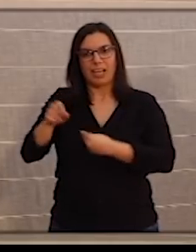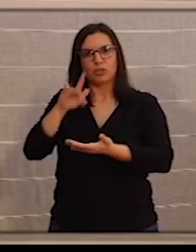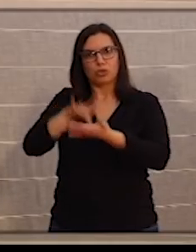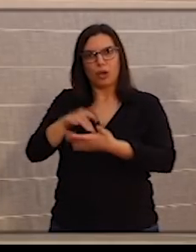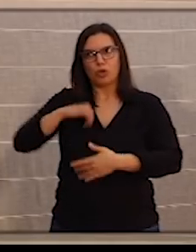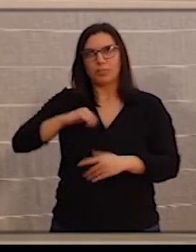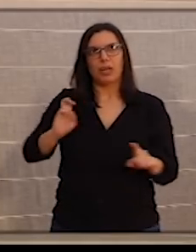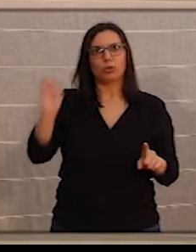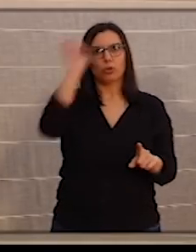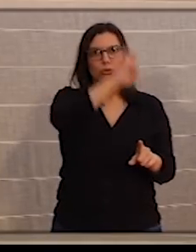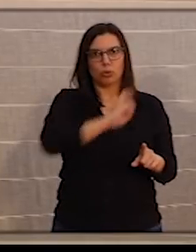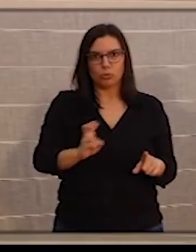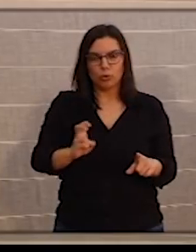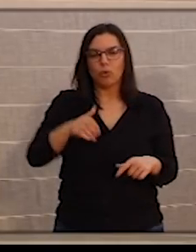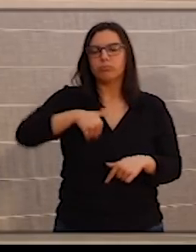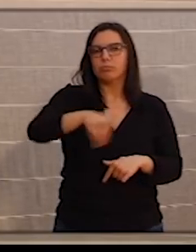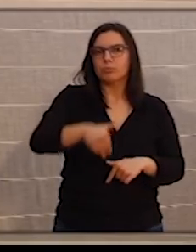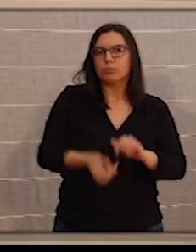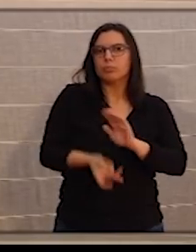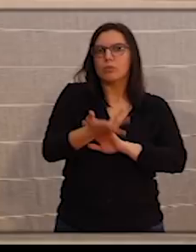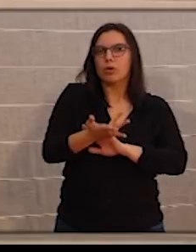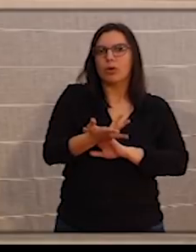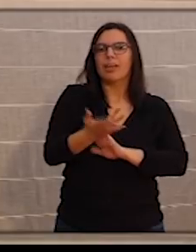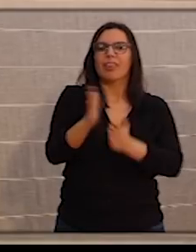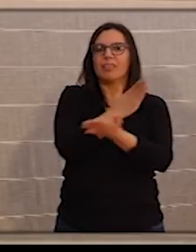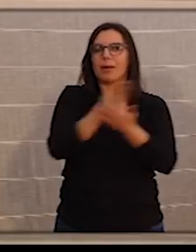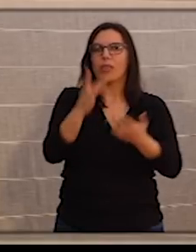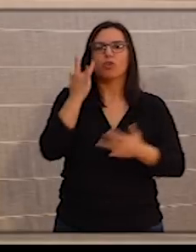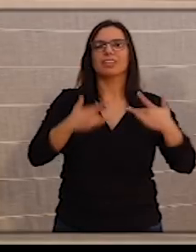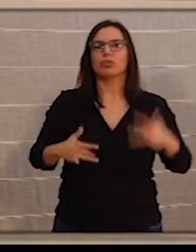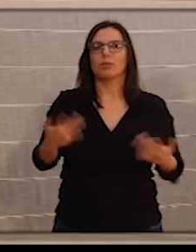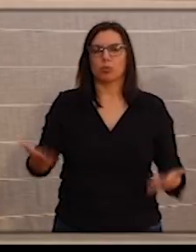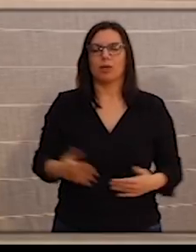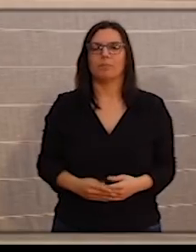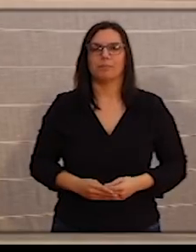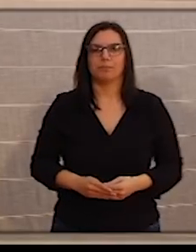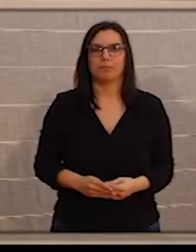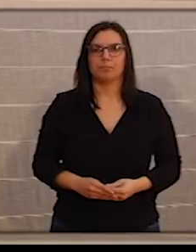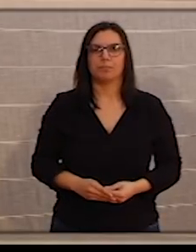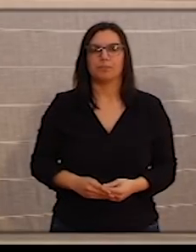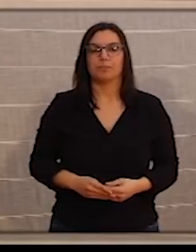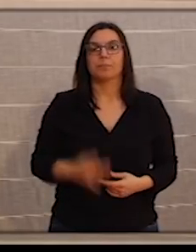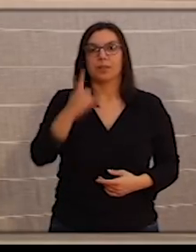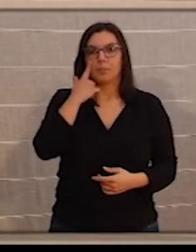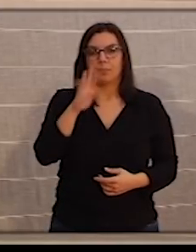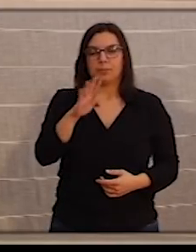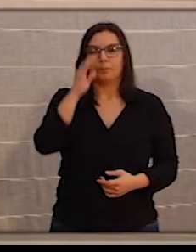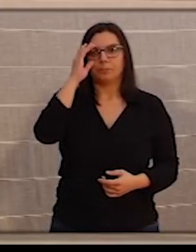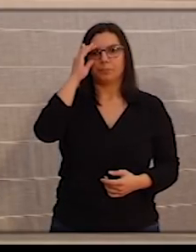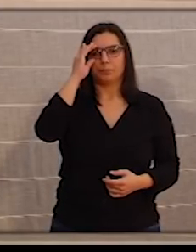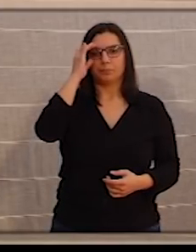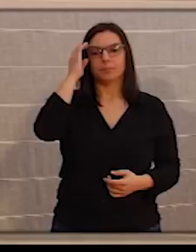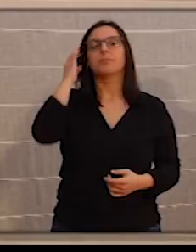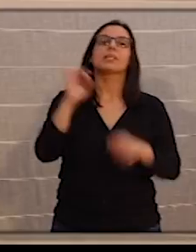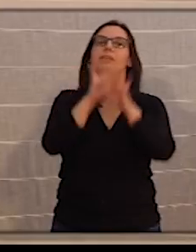comenzar a funcionar y a qué síntomas se van a dar preferencia? Bueno, vamos a ver. El sistema, lo que está